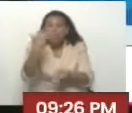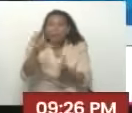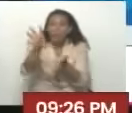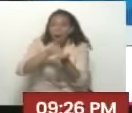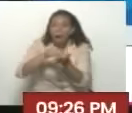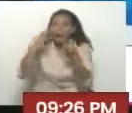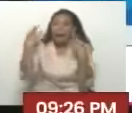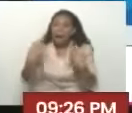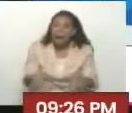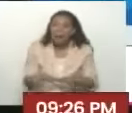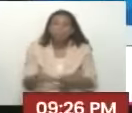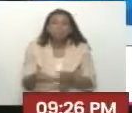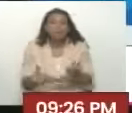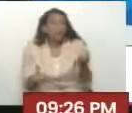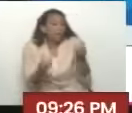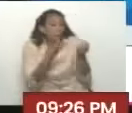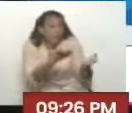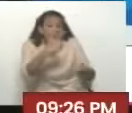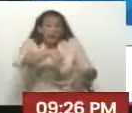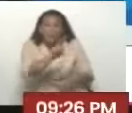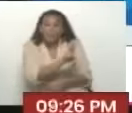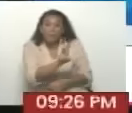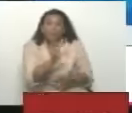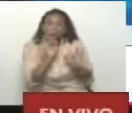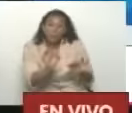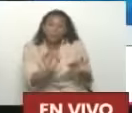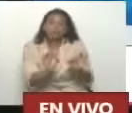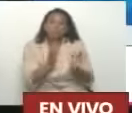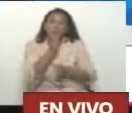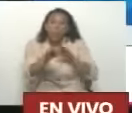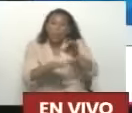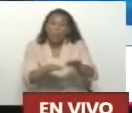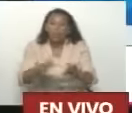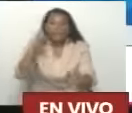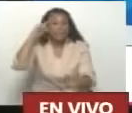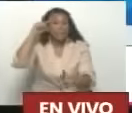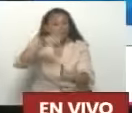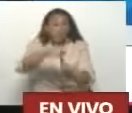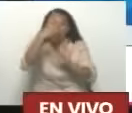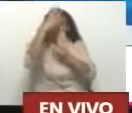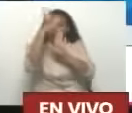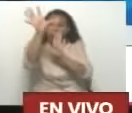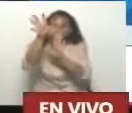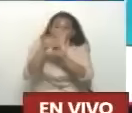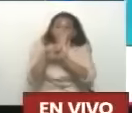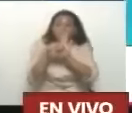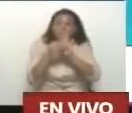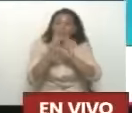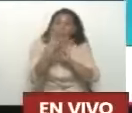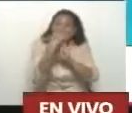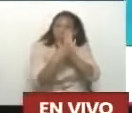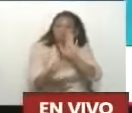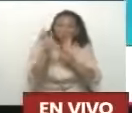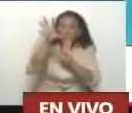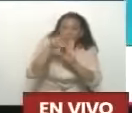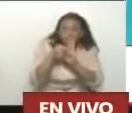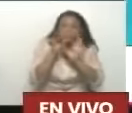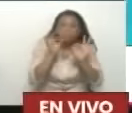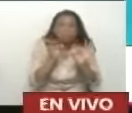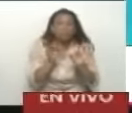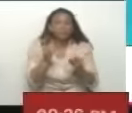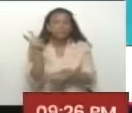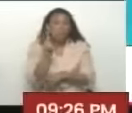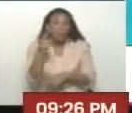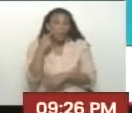lo ha instruido, bueno, es parte del ejemplo a seguir. Y, obviamente, nosotros los